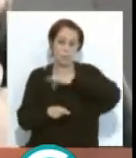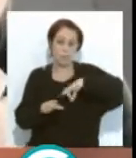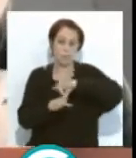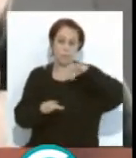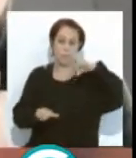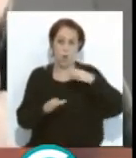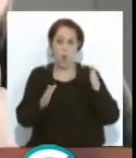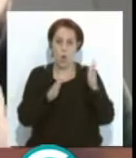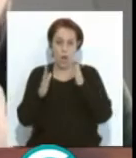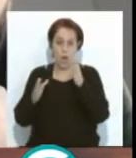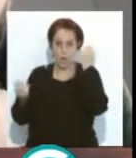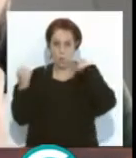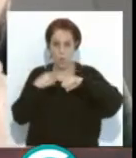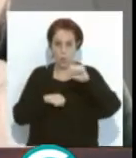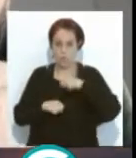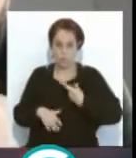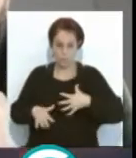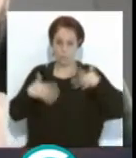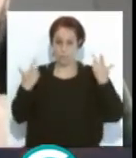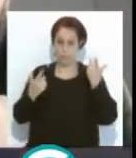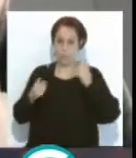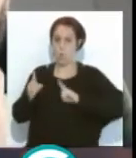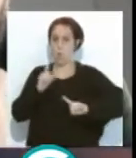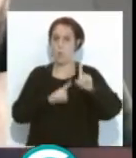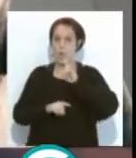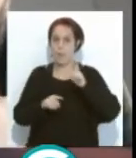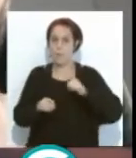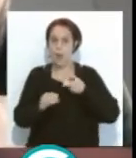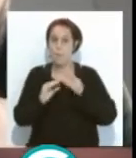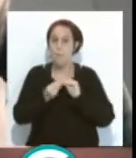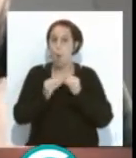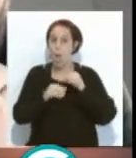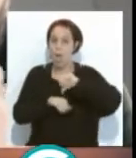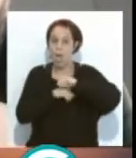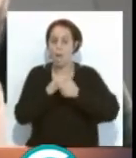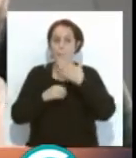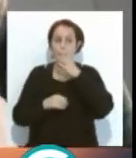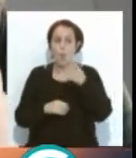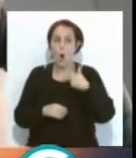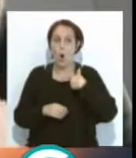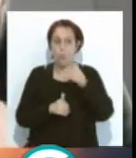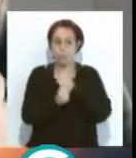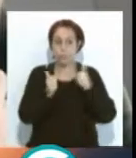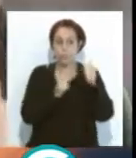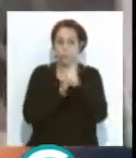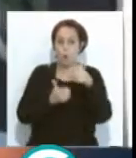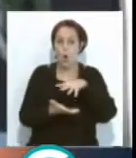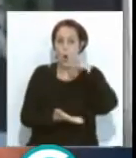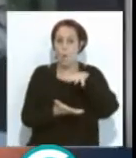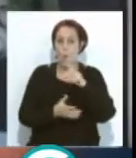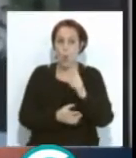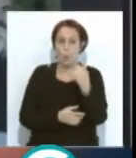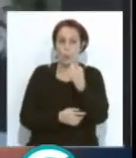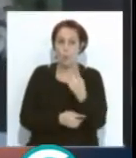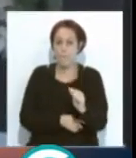y ahora de repente se desataba el conflicto entre modalidades porque se había privilegiado un mayor cupo de uno, mayor cupo